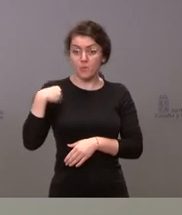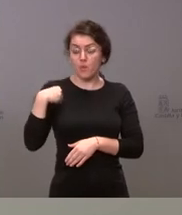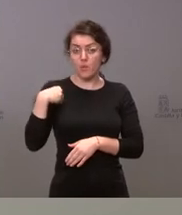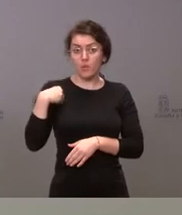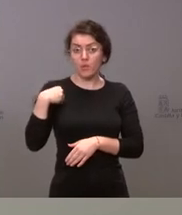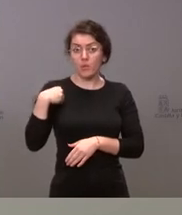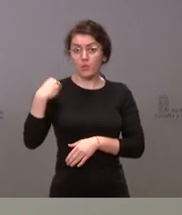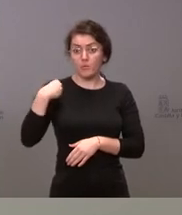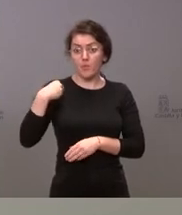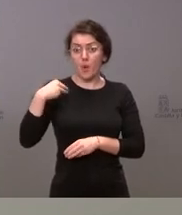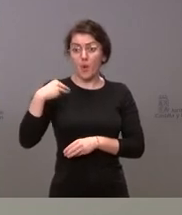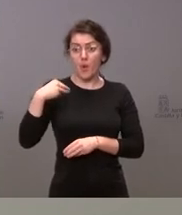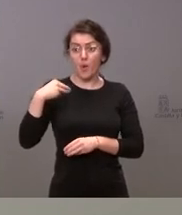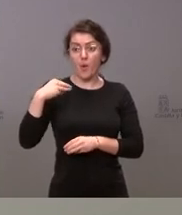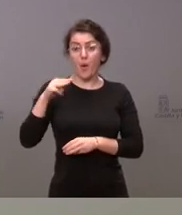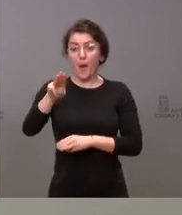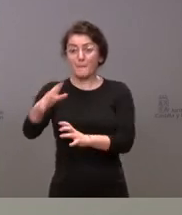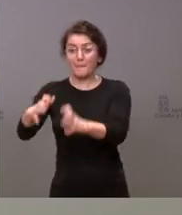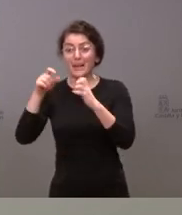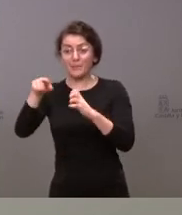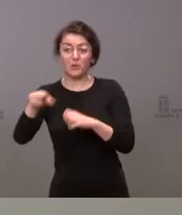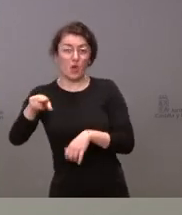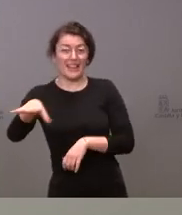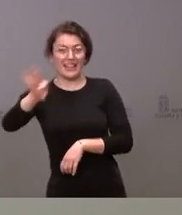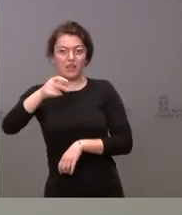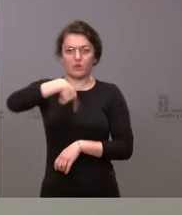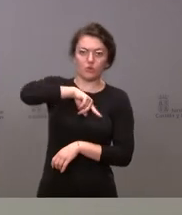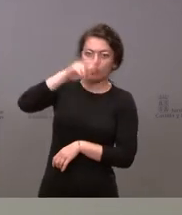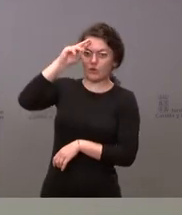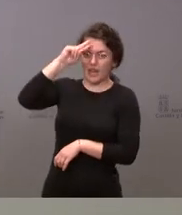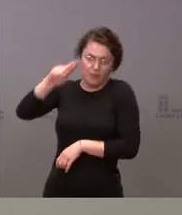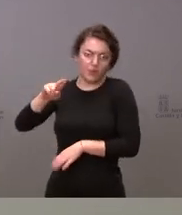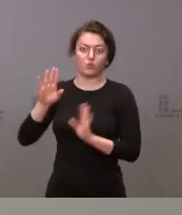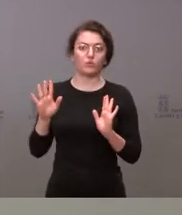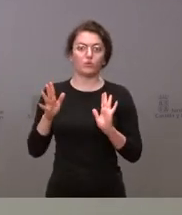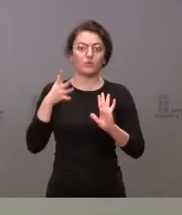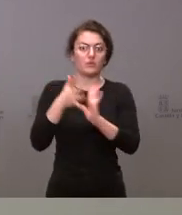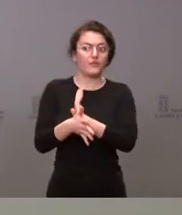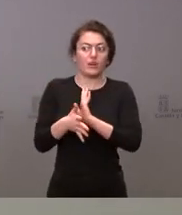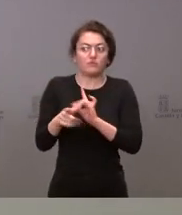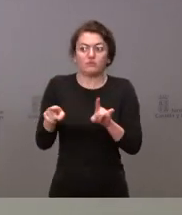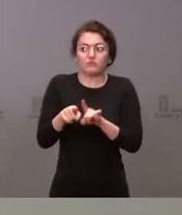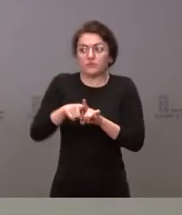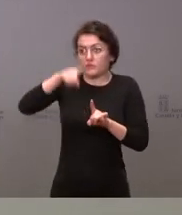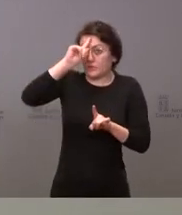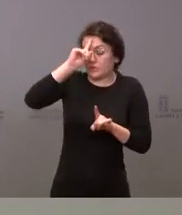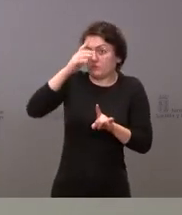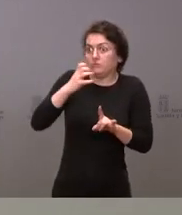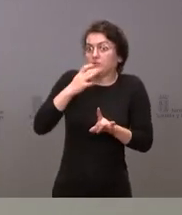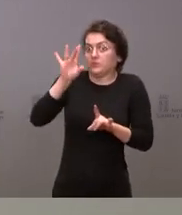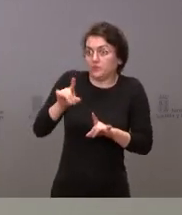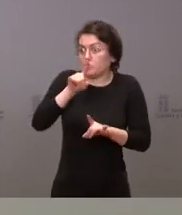el Parlamento pueda tomar al respecto y por tanto no lo puedo descartar ni en un sentido ni en el contrario